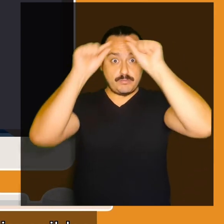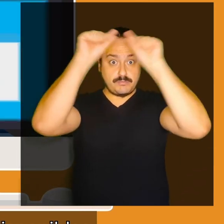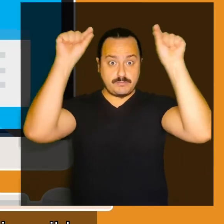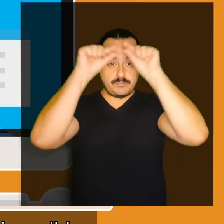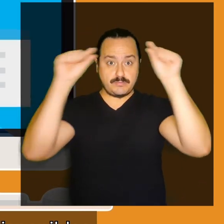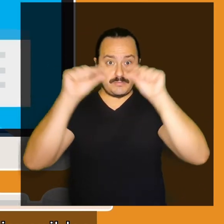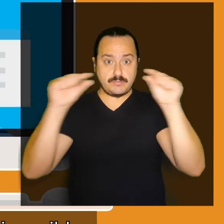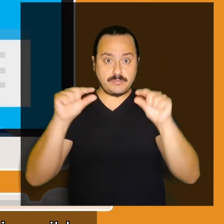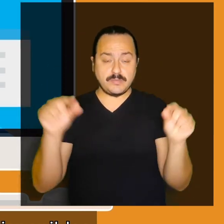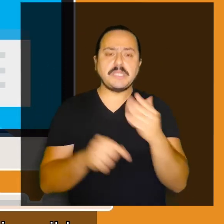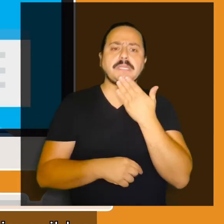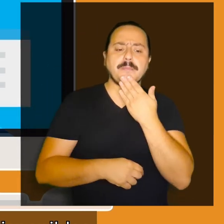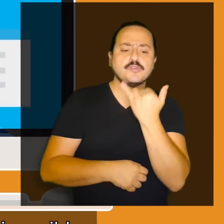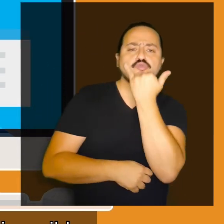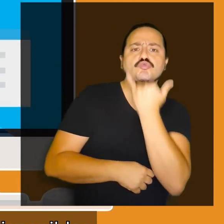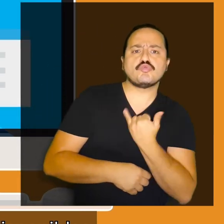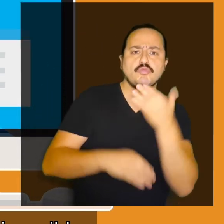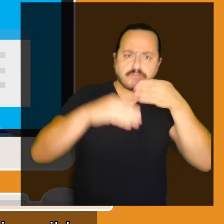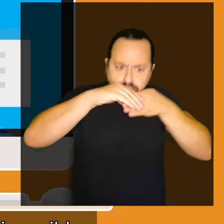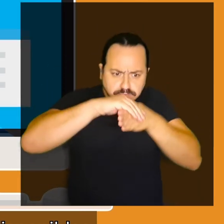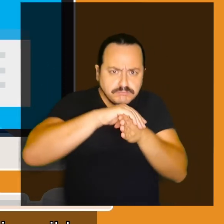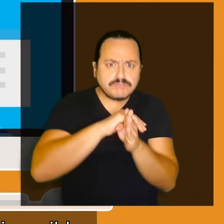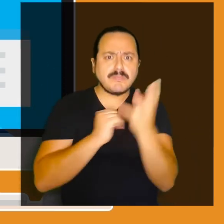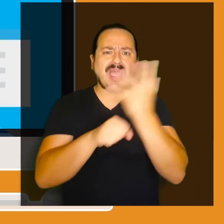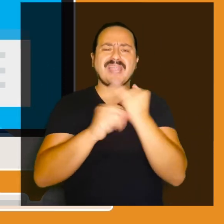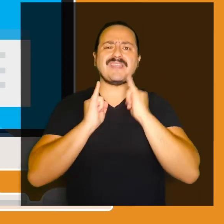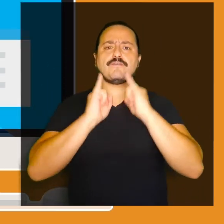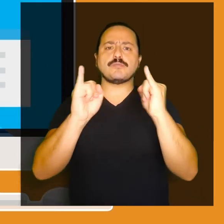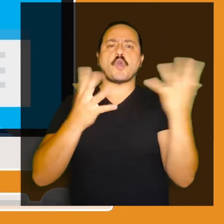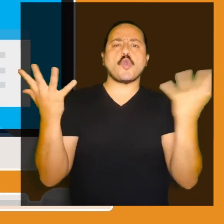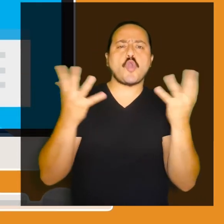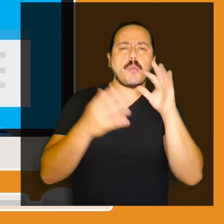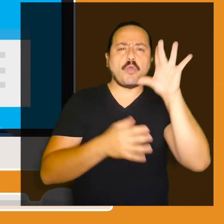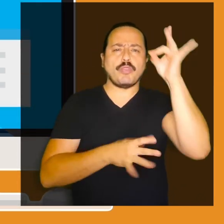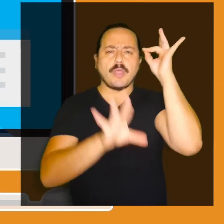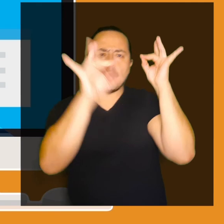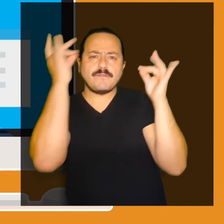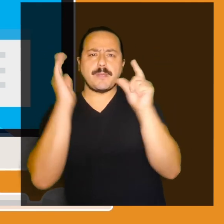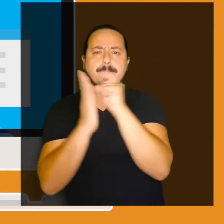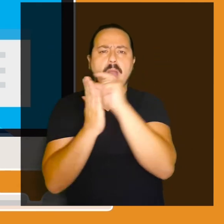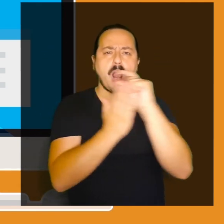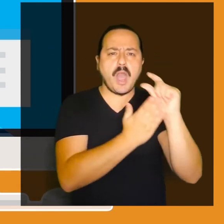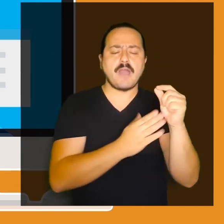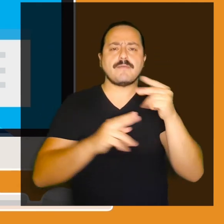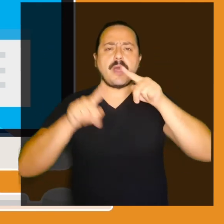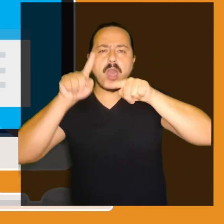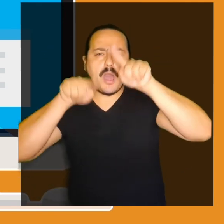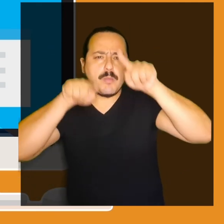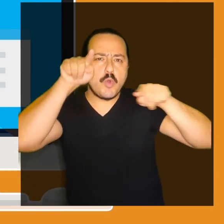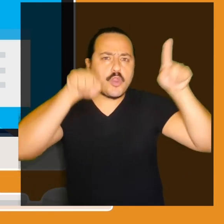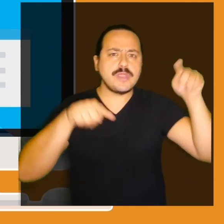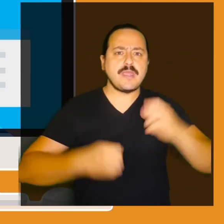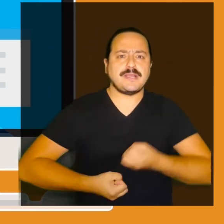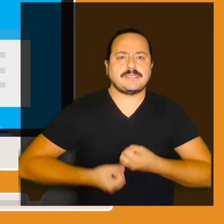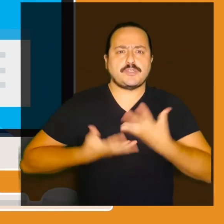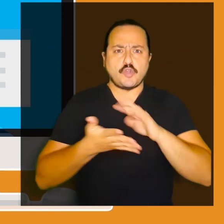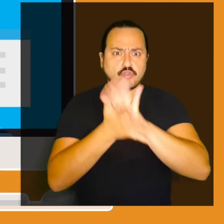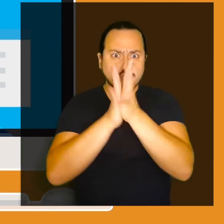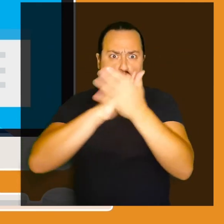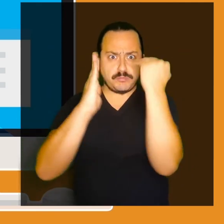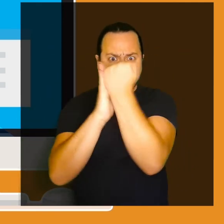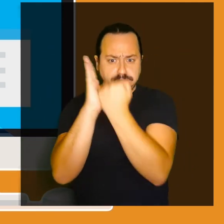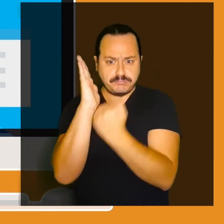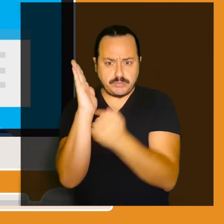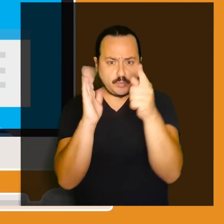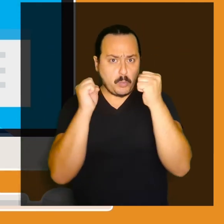visitar las diversas páginas web disponibles con cancioneros, como lacuerda.net, tusacordes.com, mundoacorde